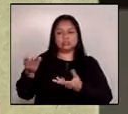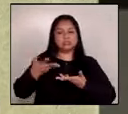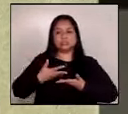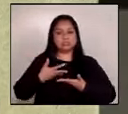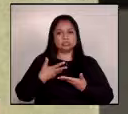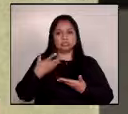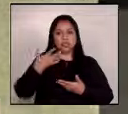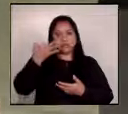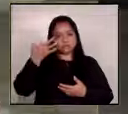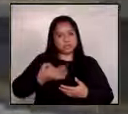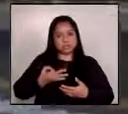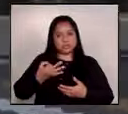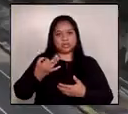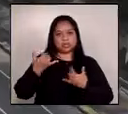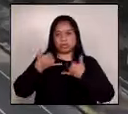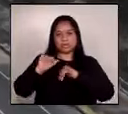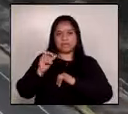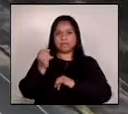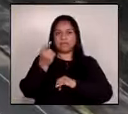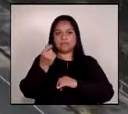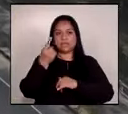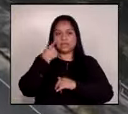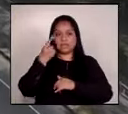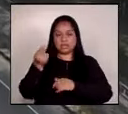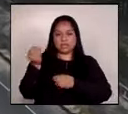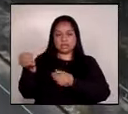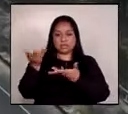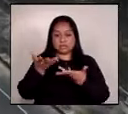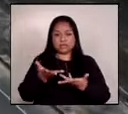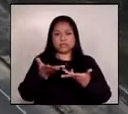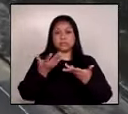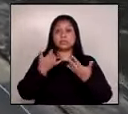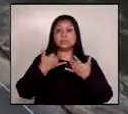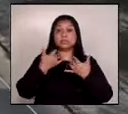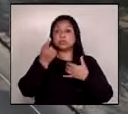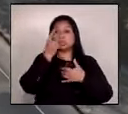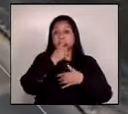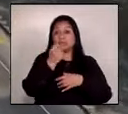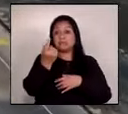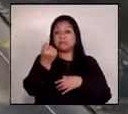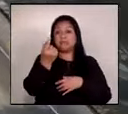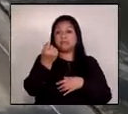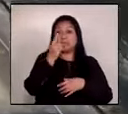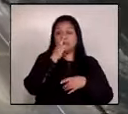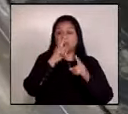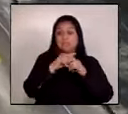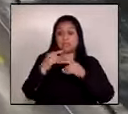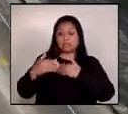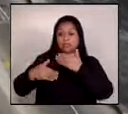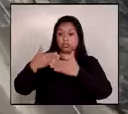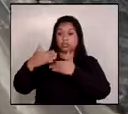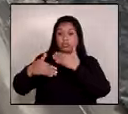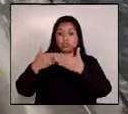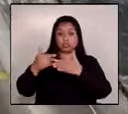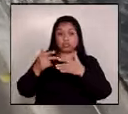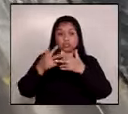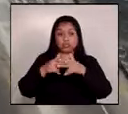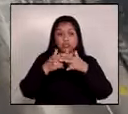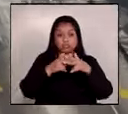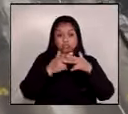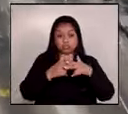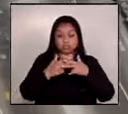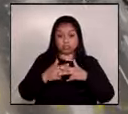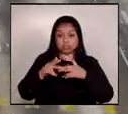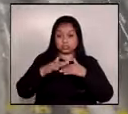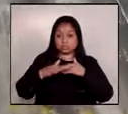comunicaciones la concesión ni había terminado el proceso de revertimiento del